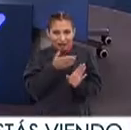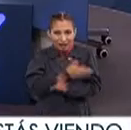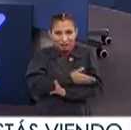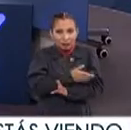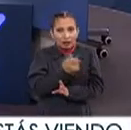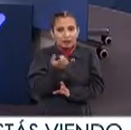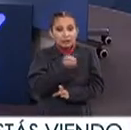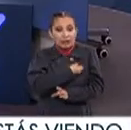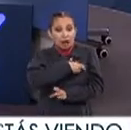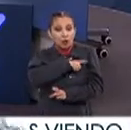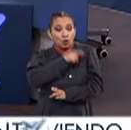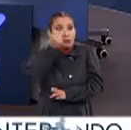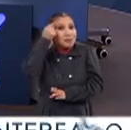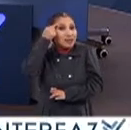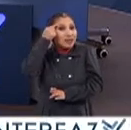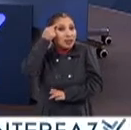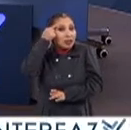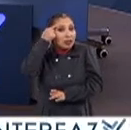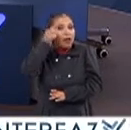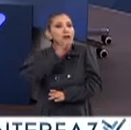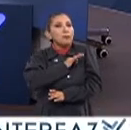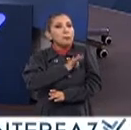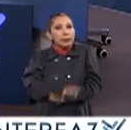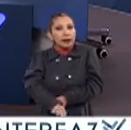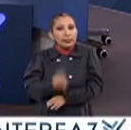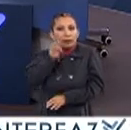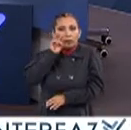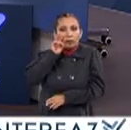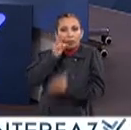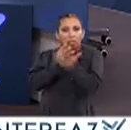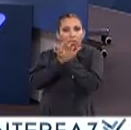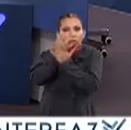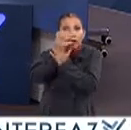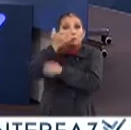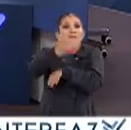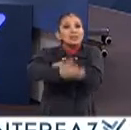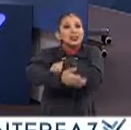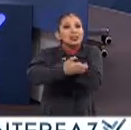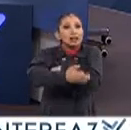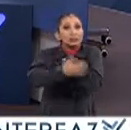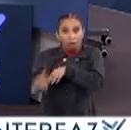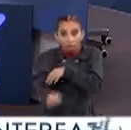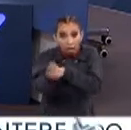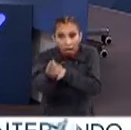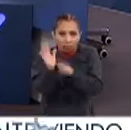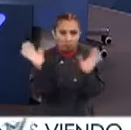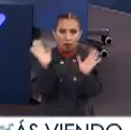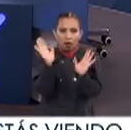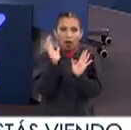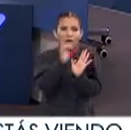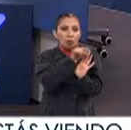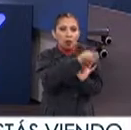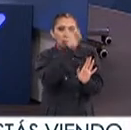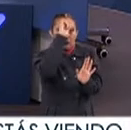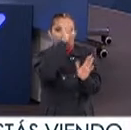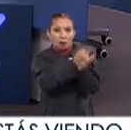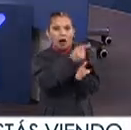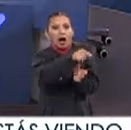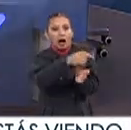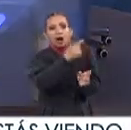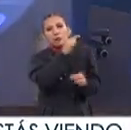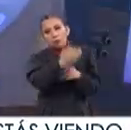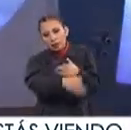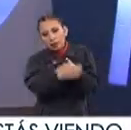Que la salud mental se puede ver alterada Temporalmente, no permanentemente Por eventos como este Y lo